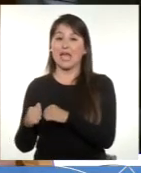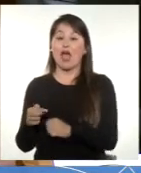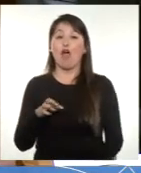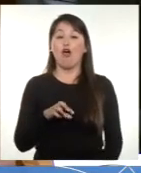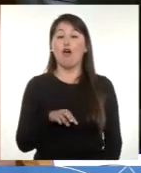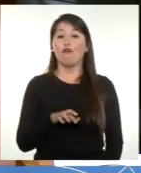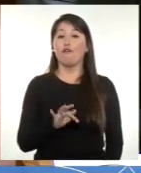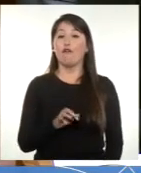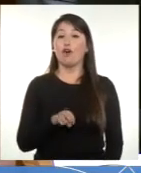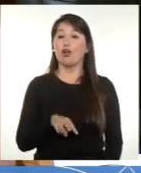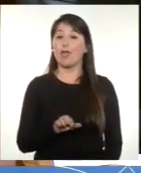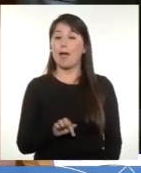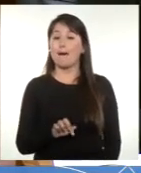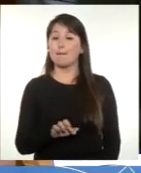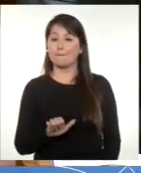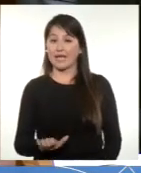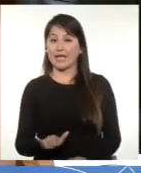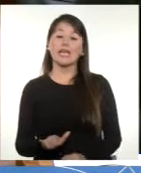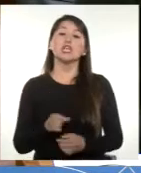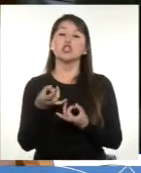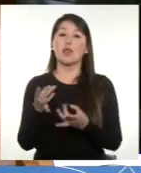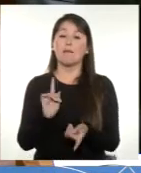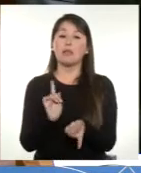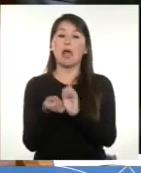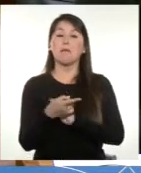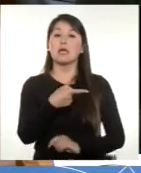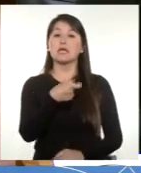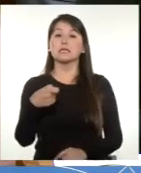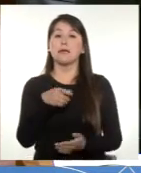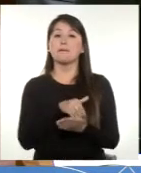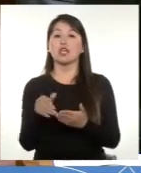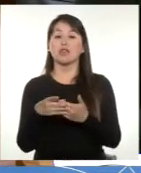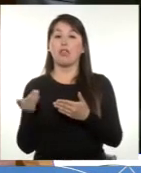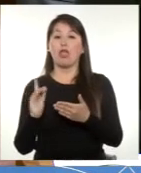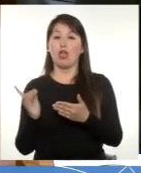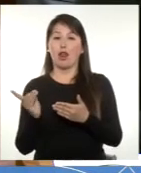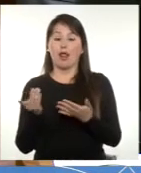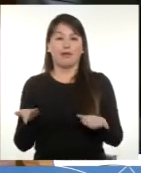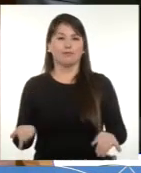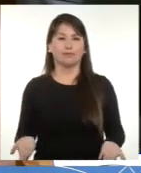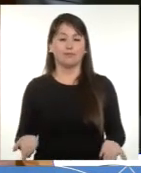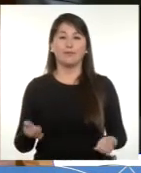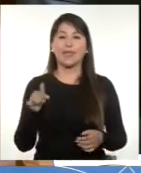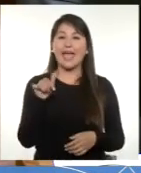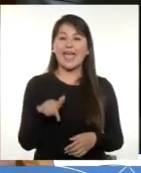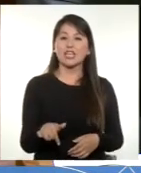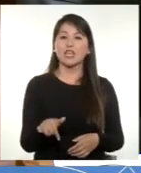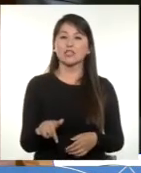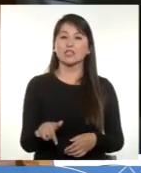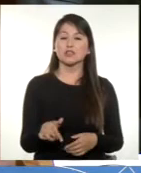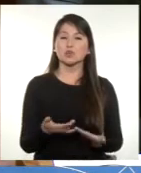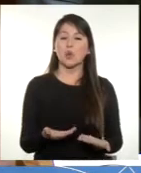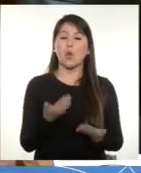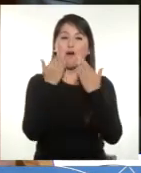FOGAPE y solo se refuerza en 100 millones de dólares. Además, nos preocupa que en este proyecto de ley se cree un régimen especial